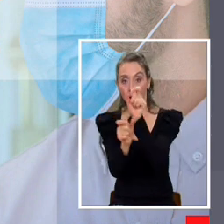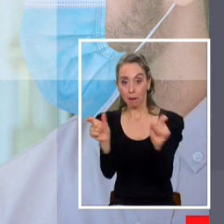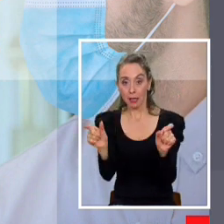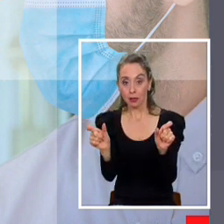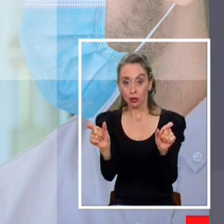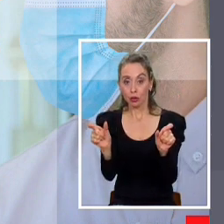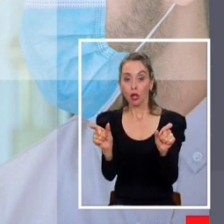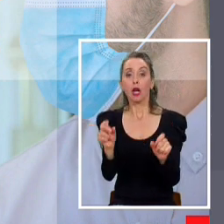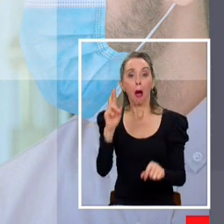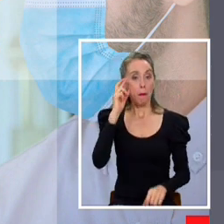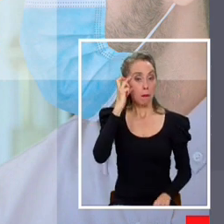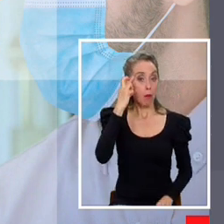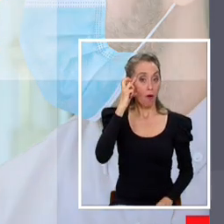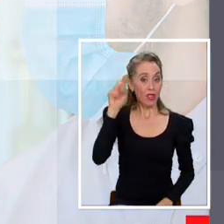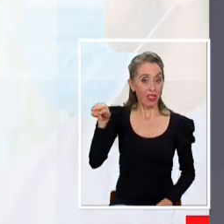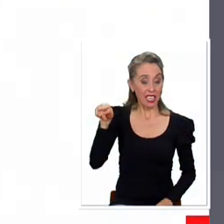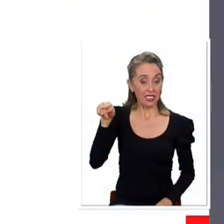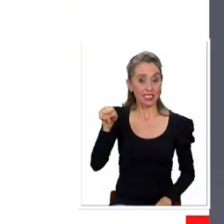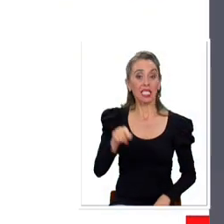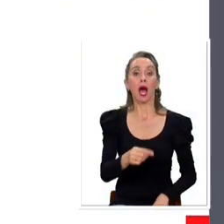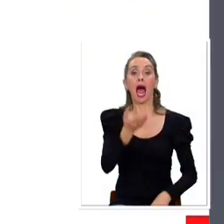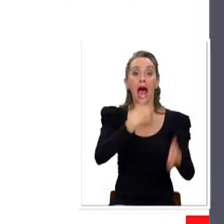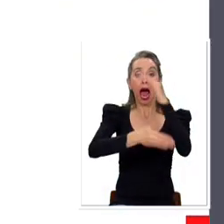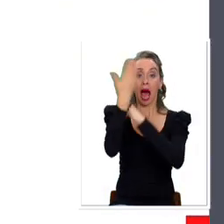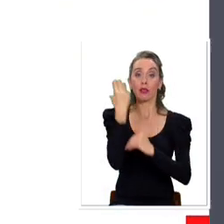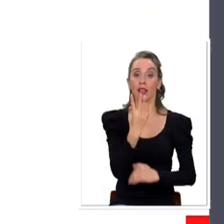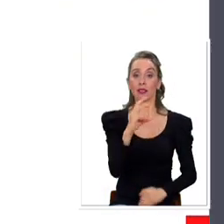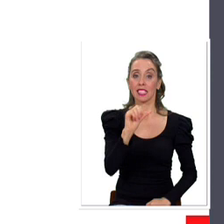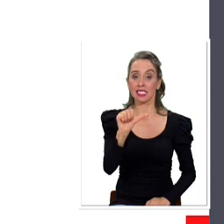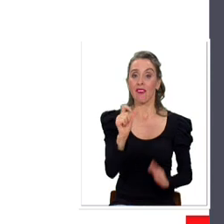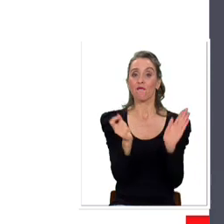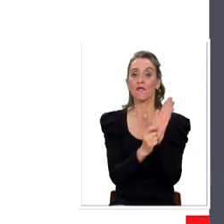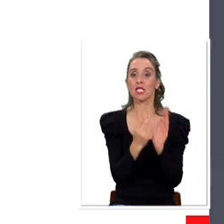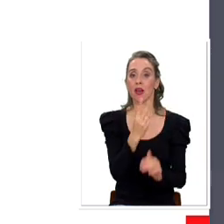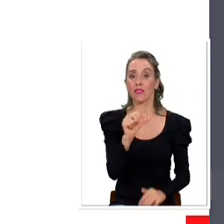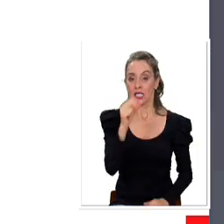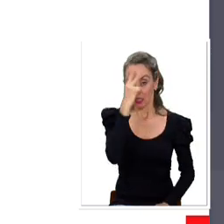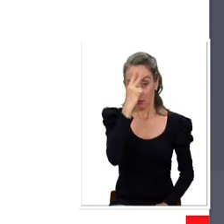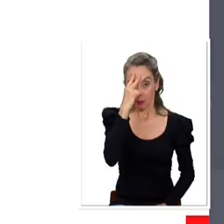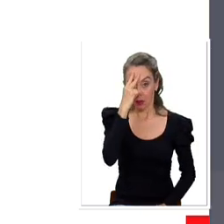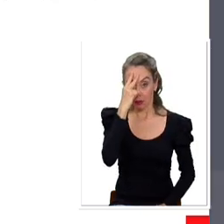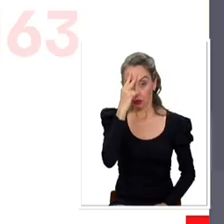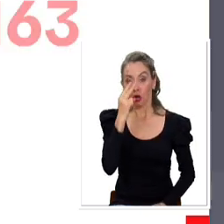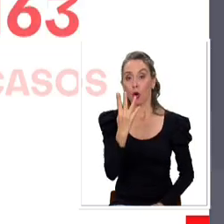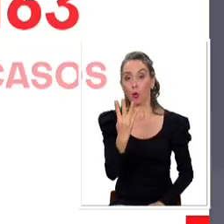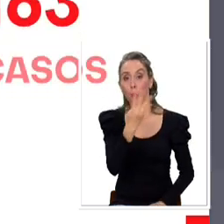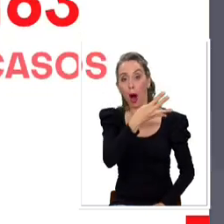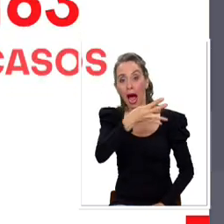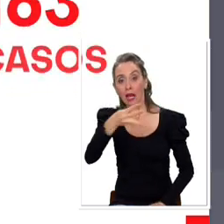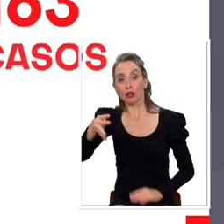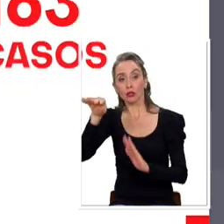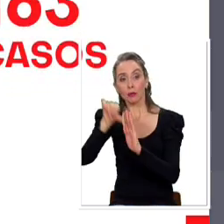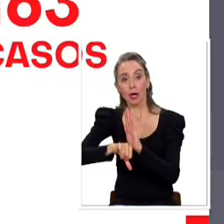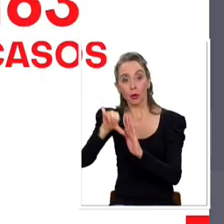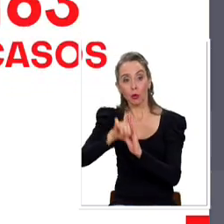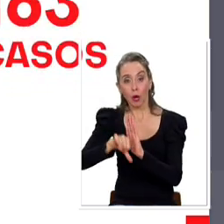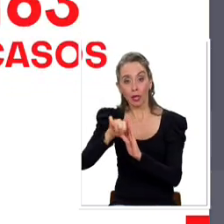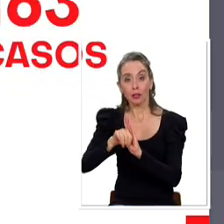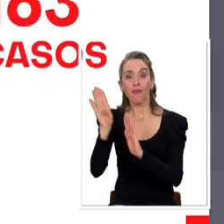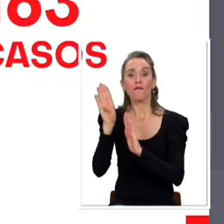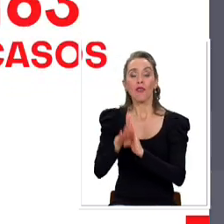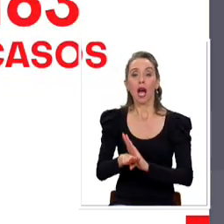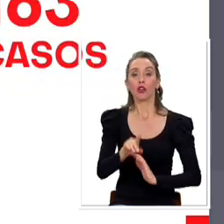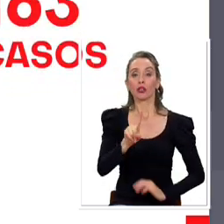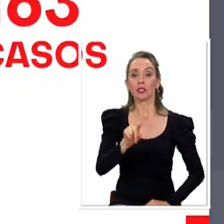En contraste, Providencia, por ejemplo, tenía 306 casos al 26 de marzo y tras casi cuatro semanas de cuarentena, lo